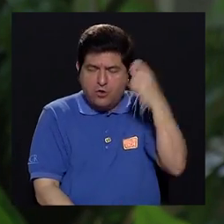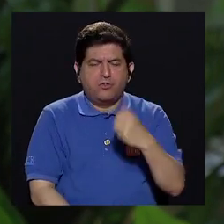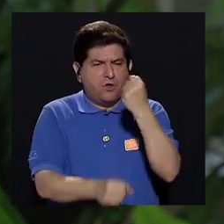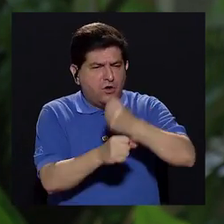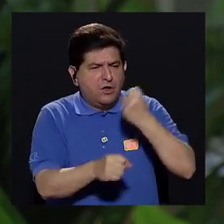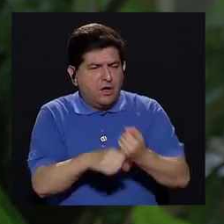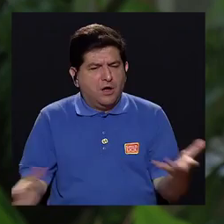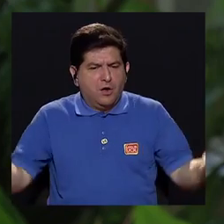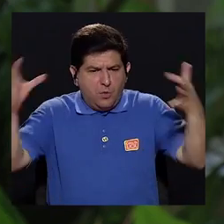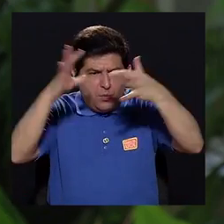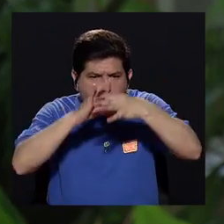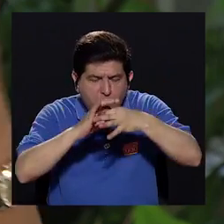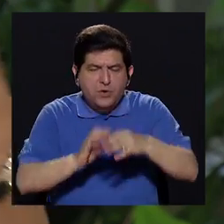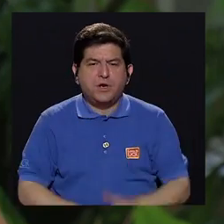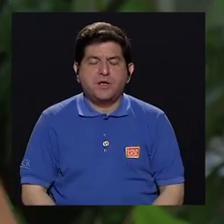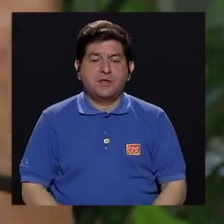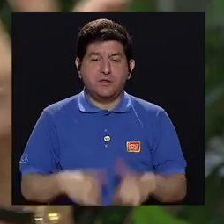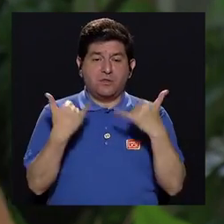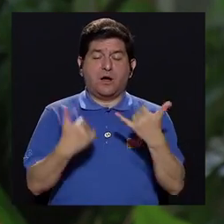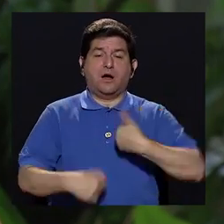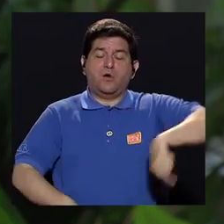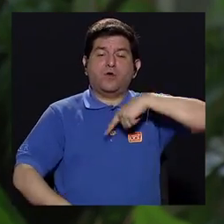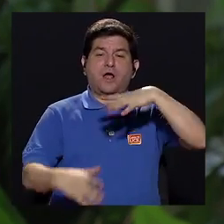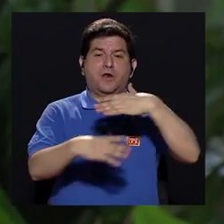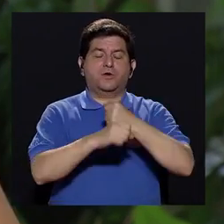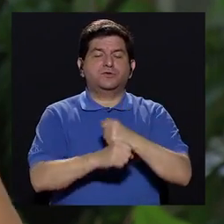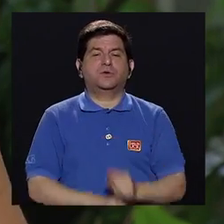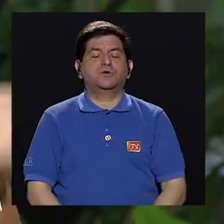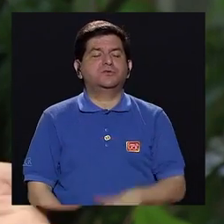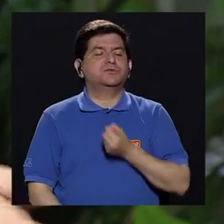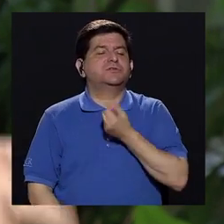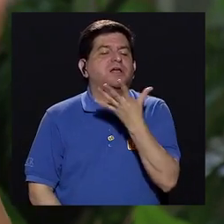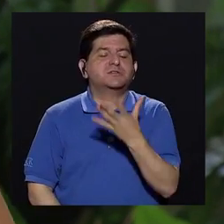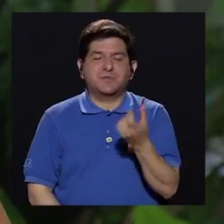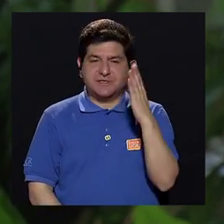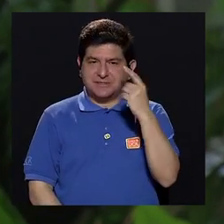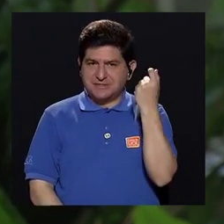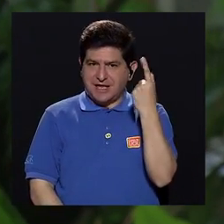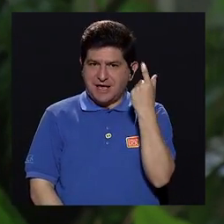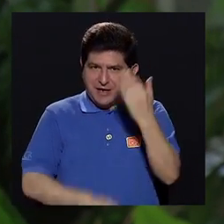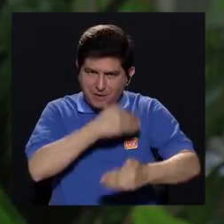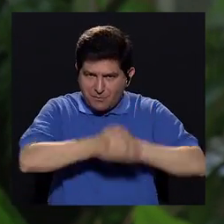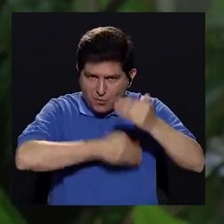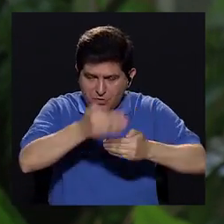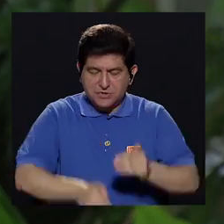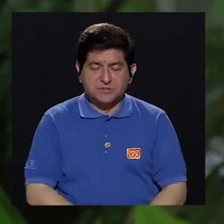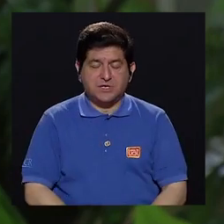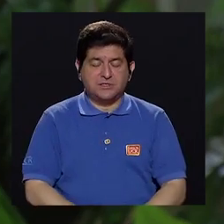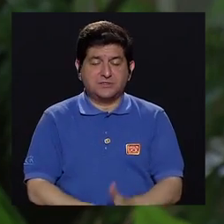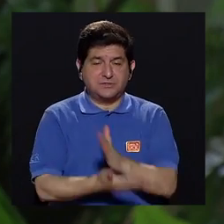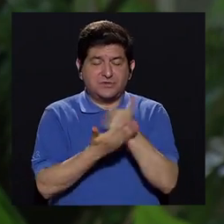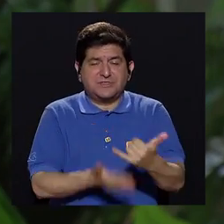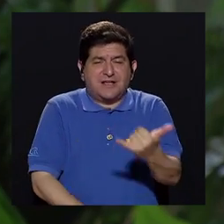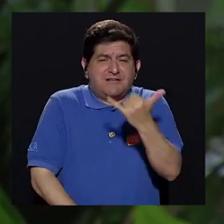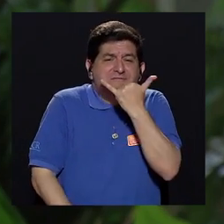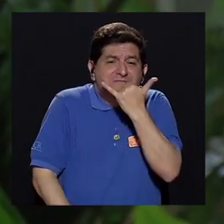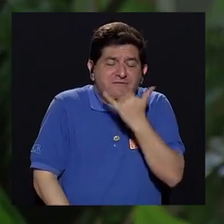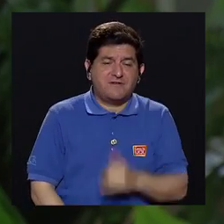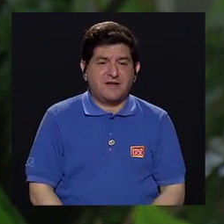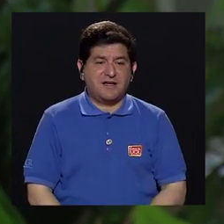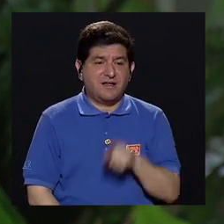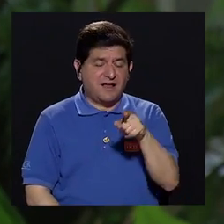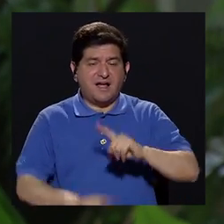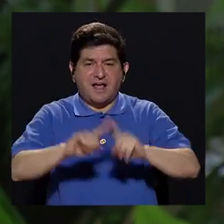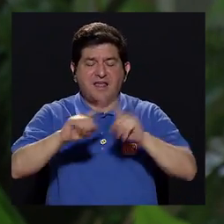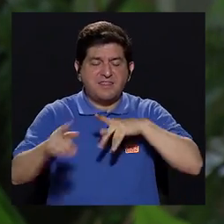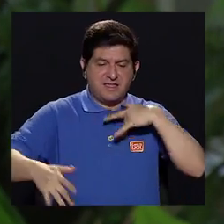trabaja coordinado para poder hacer esto que estamos haciendo ahorita, expresarnos, comprendernos. Si algo falla ahí, dicen a